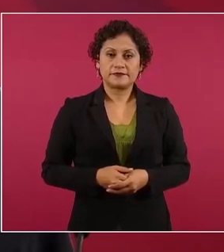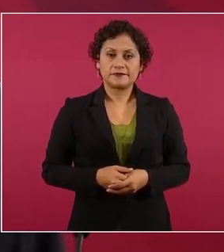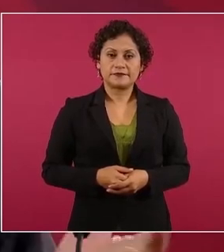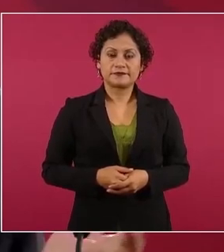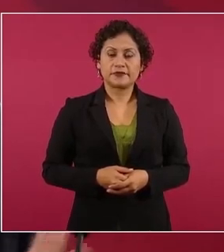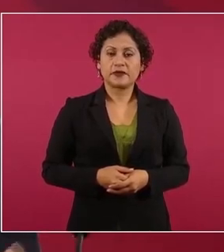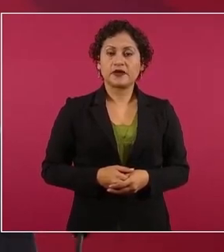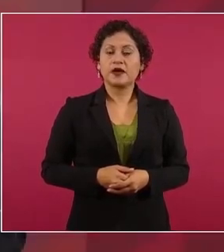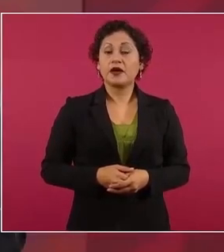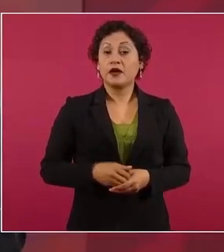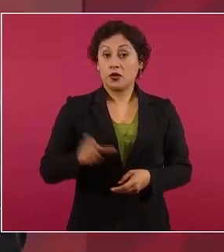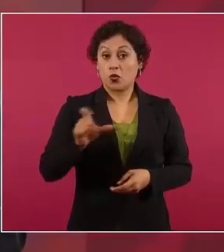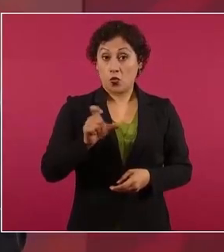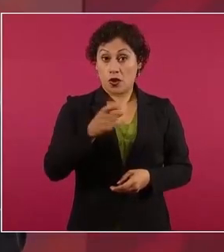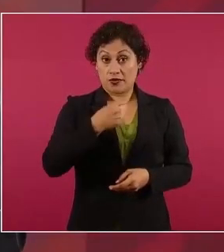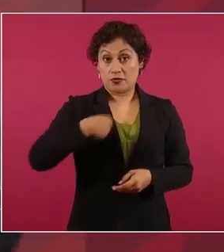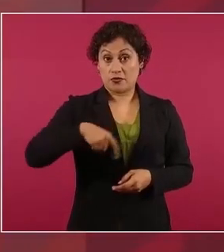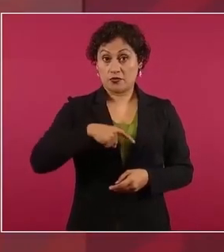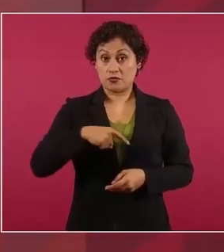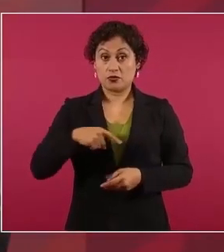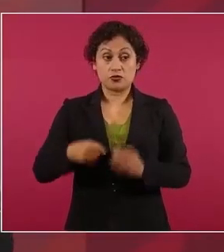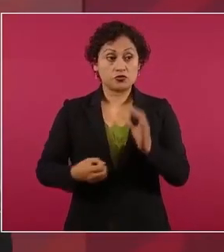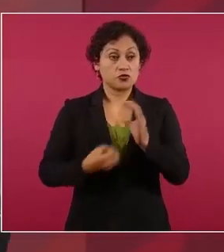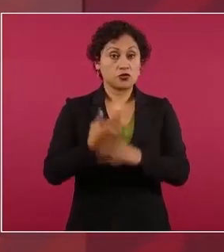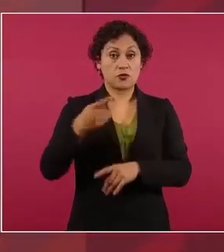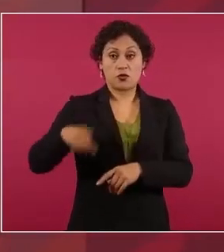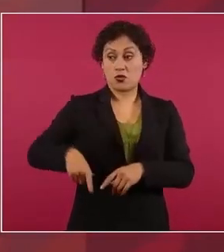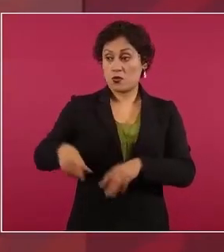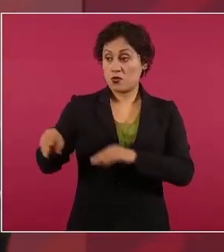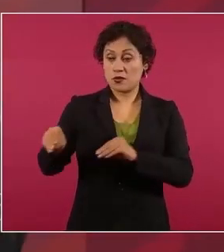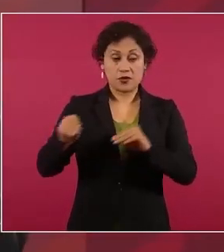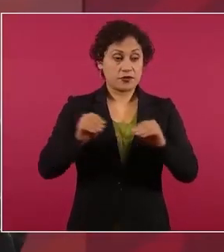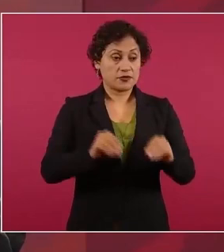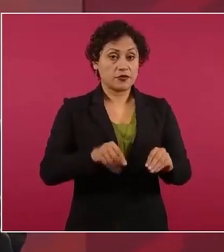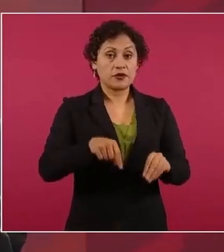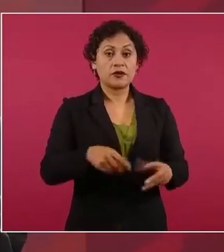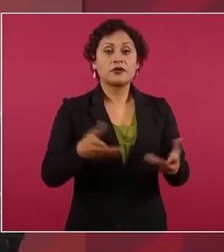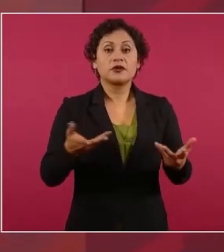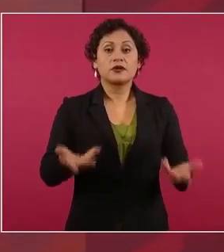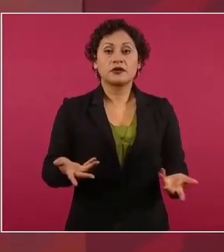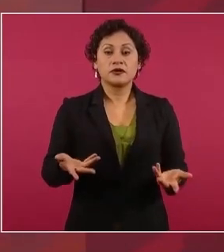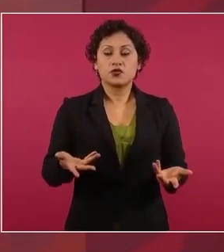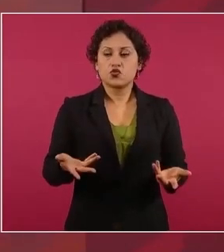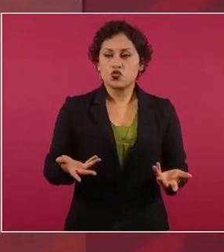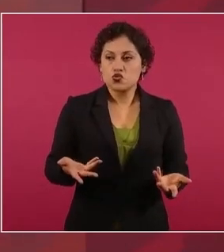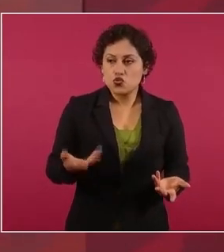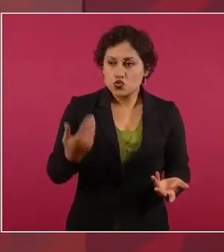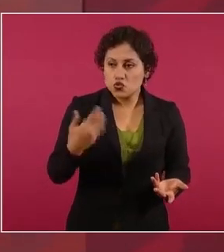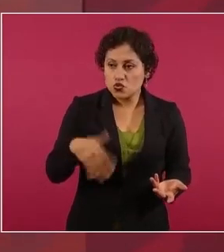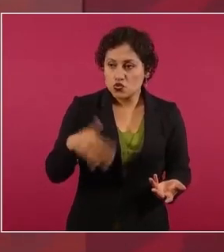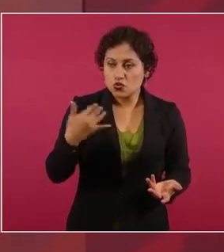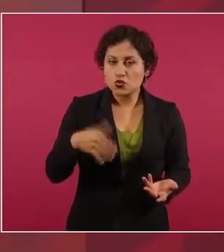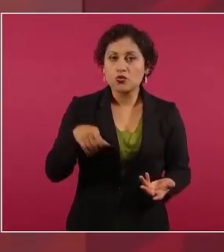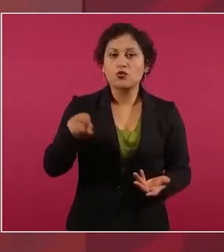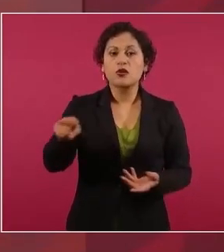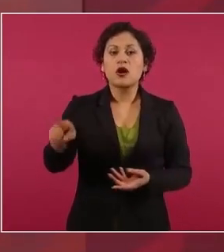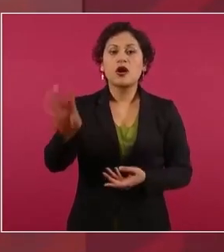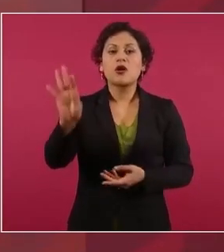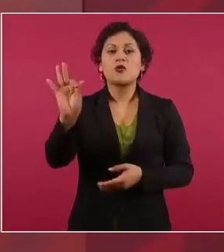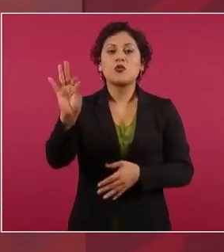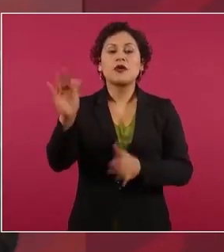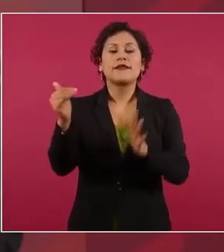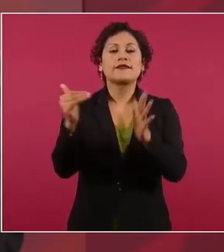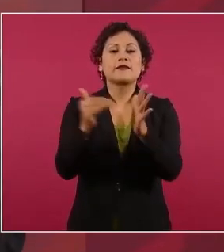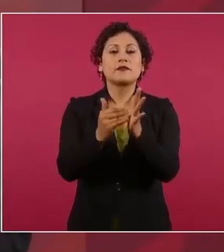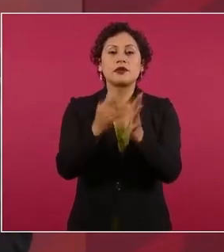nada más podíamos legalmente contar con los 40 mil elementos de la policía